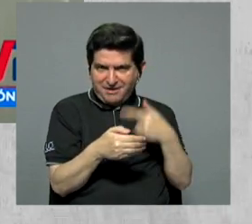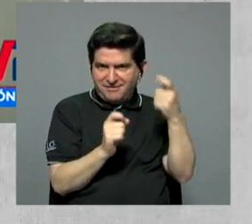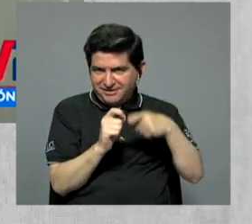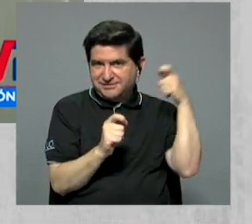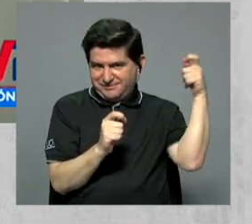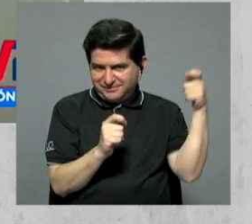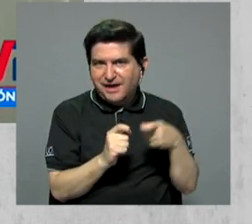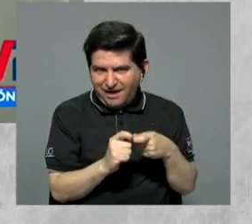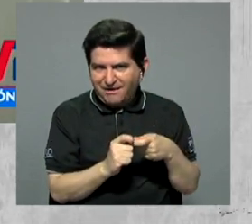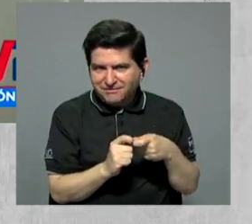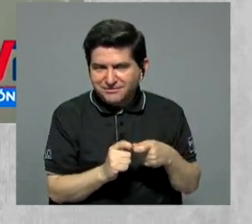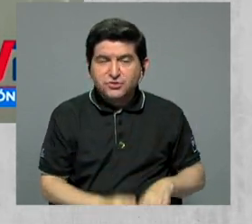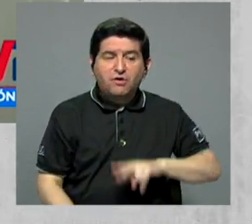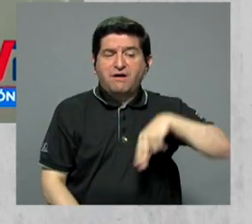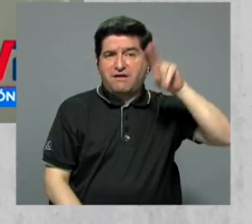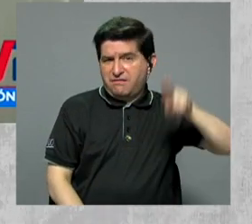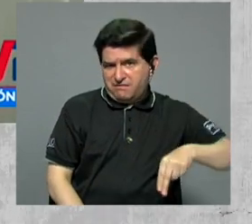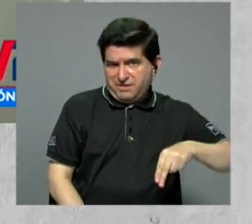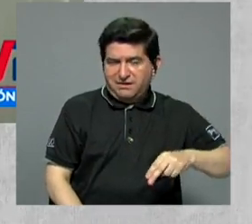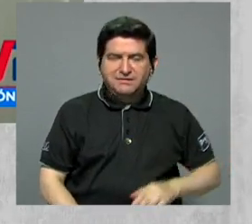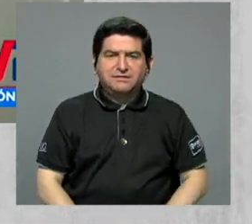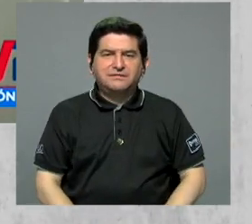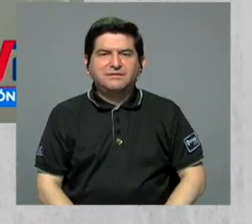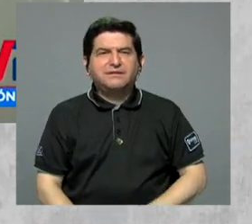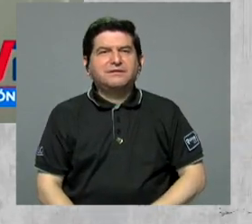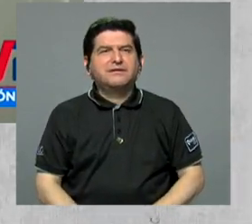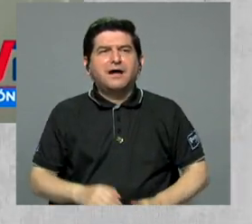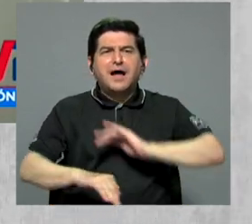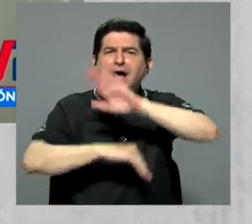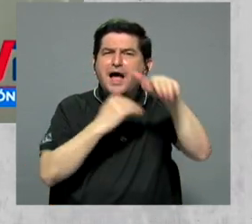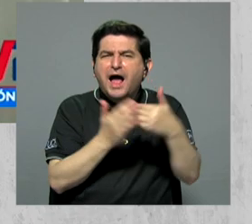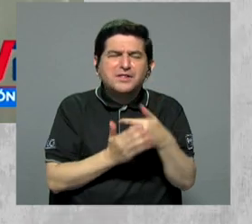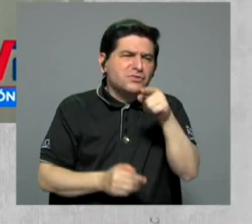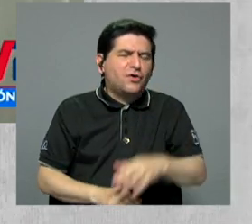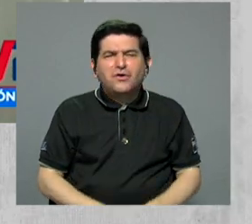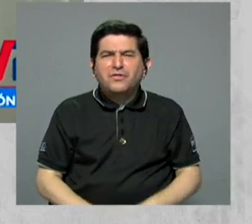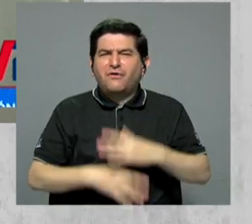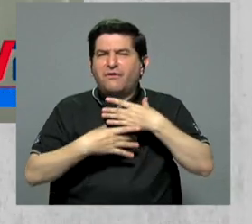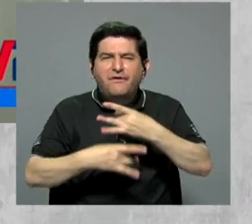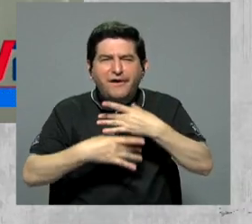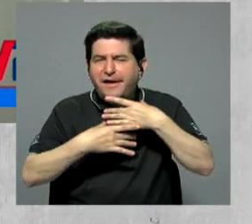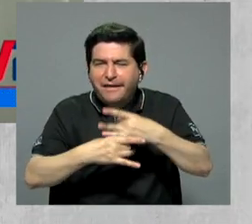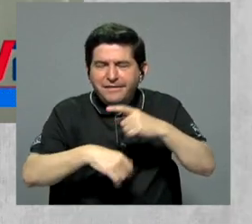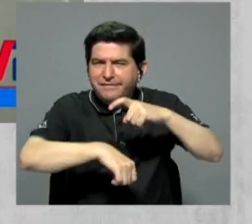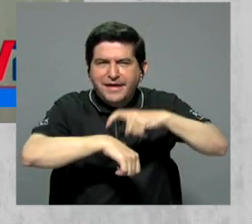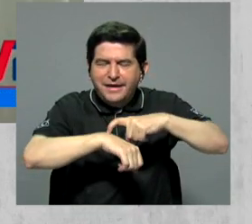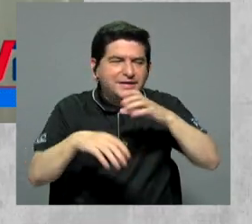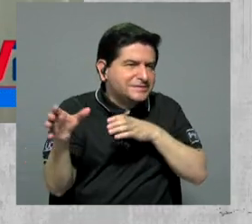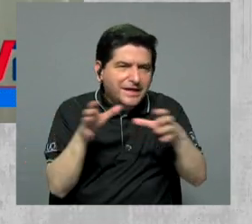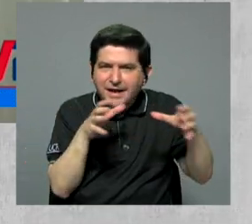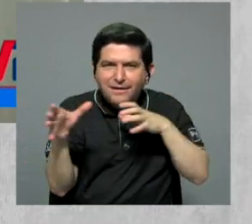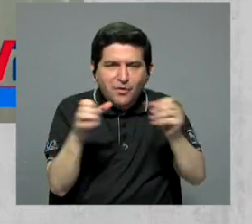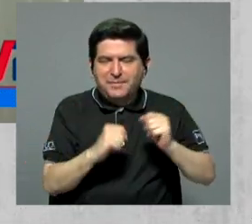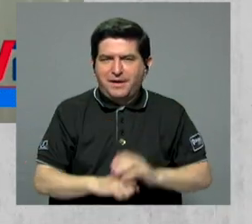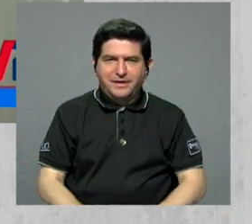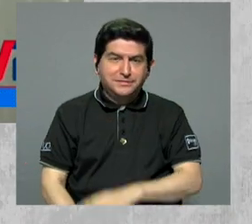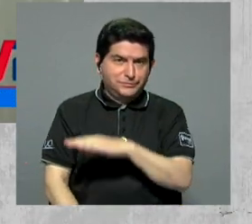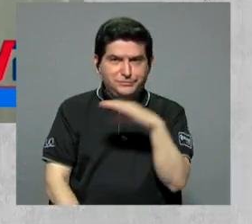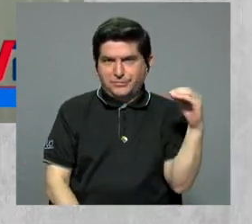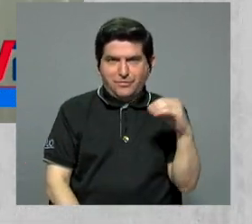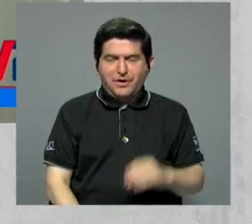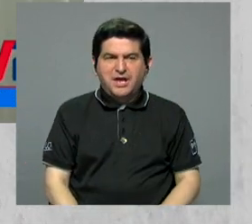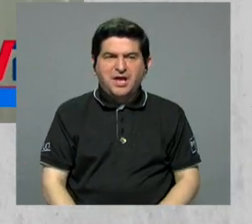precisamente a la Navidad y a todo el barullo que significa el comercio y